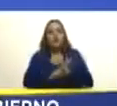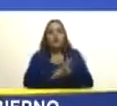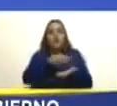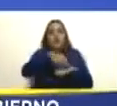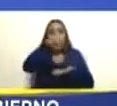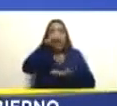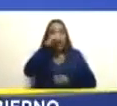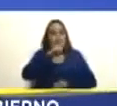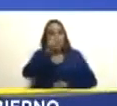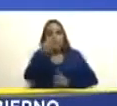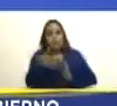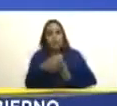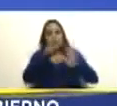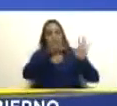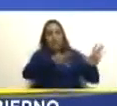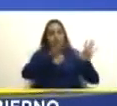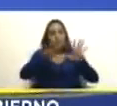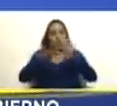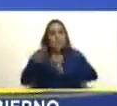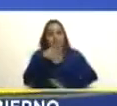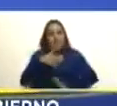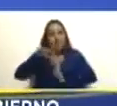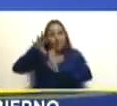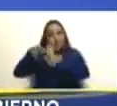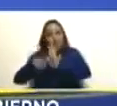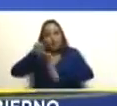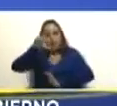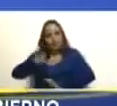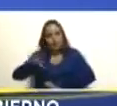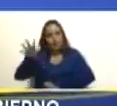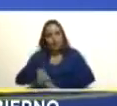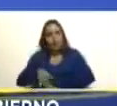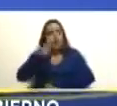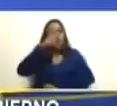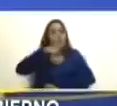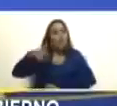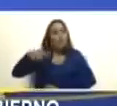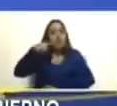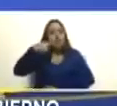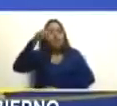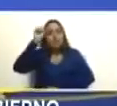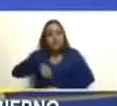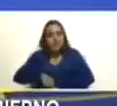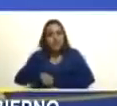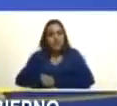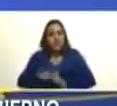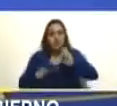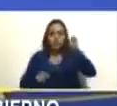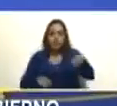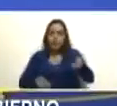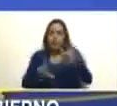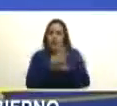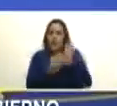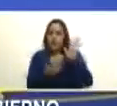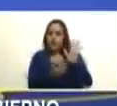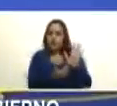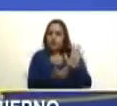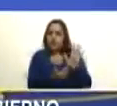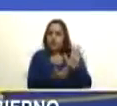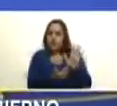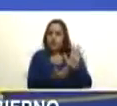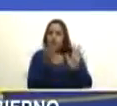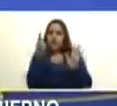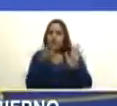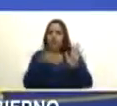que pretende despojarnos de nuestra goya en ese quiva el pueblo dijo que sí ley orgánica que quede el capítulo y el